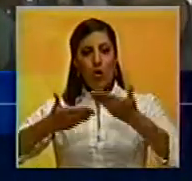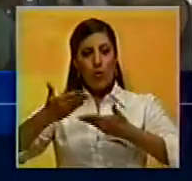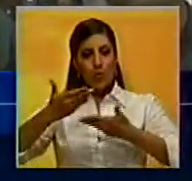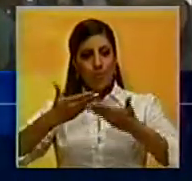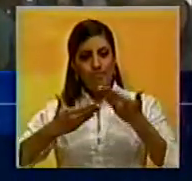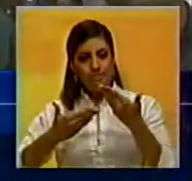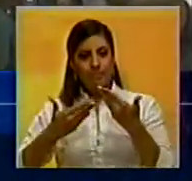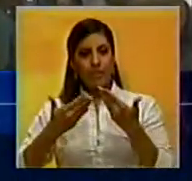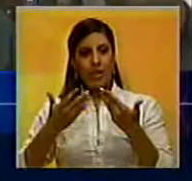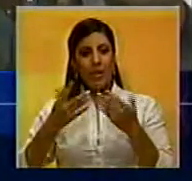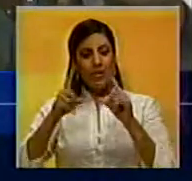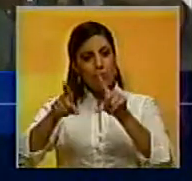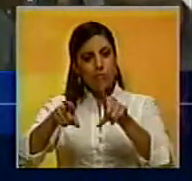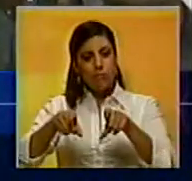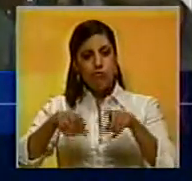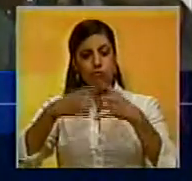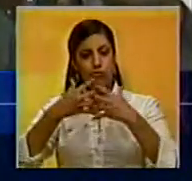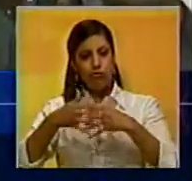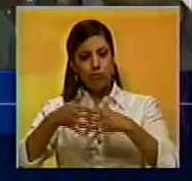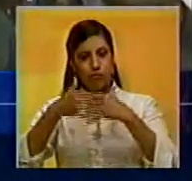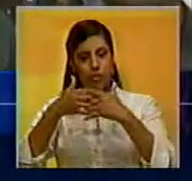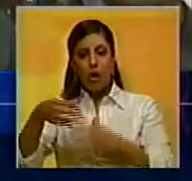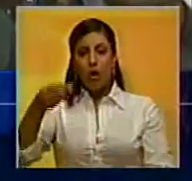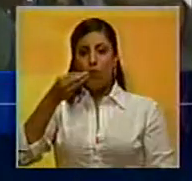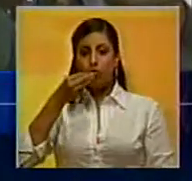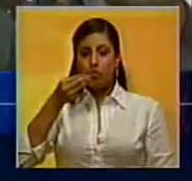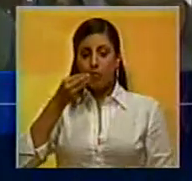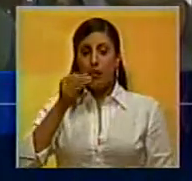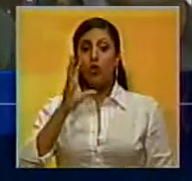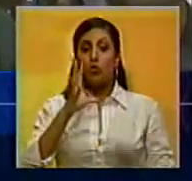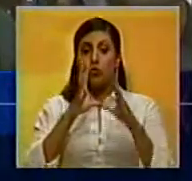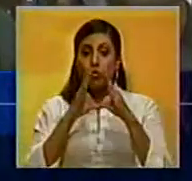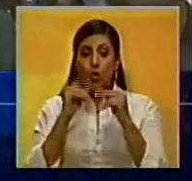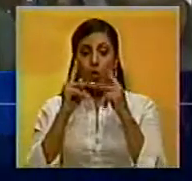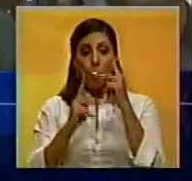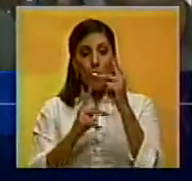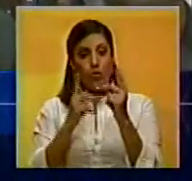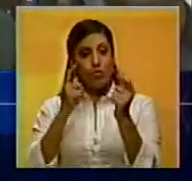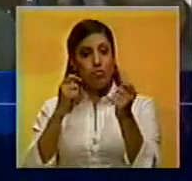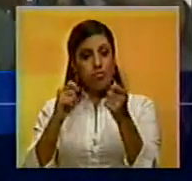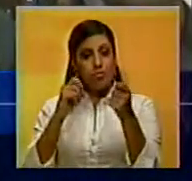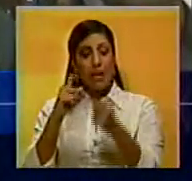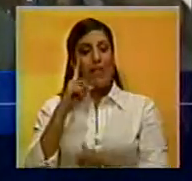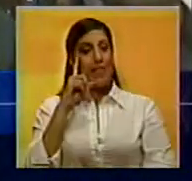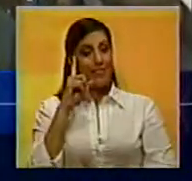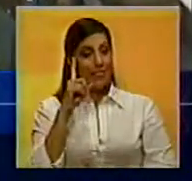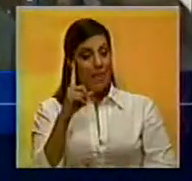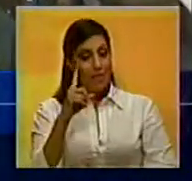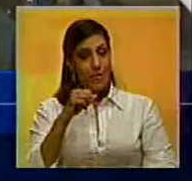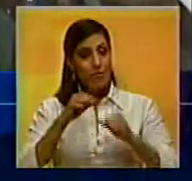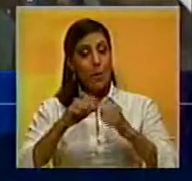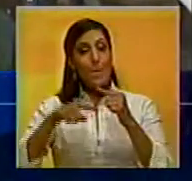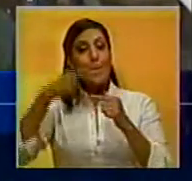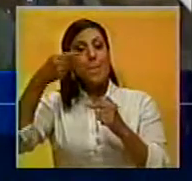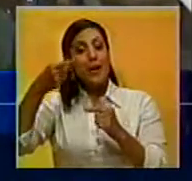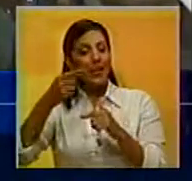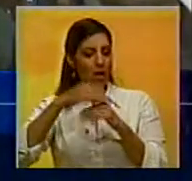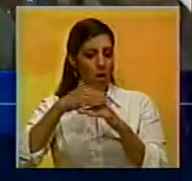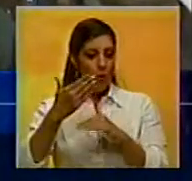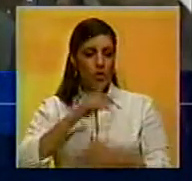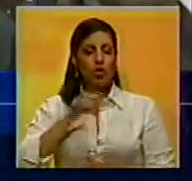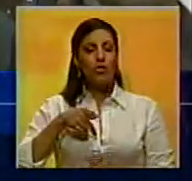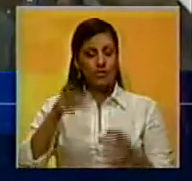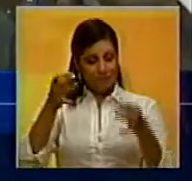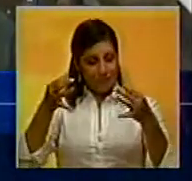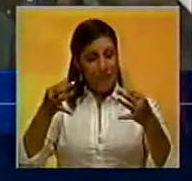agroindustria, de procesamiento de alimentos y todo el proceso distributivo debe estar activado el día de mañana porque debemos